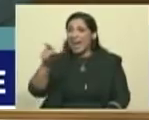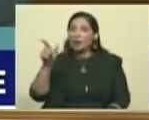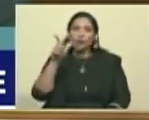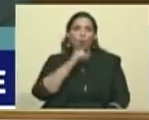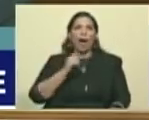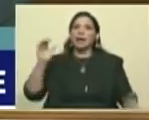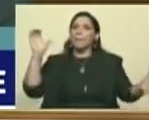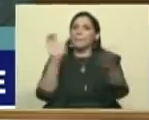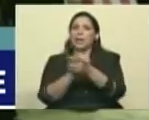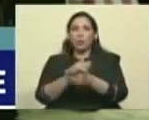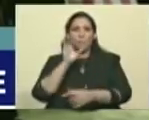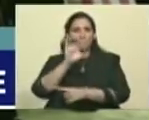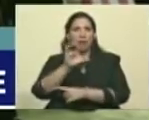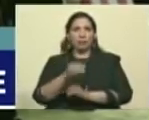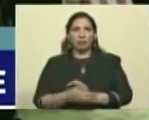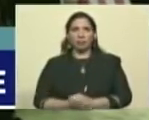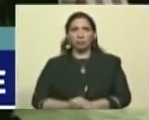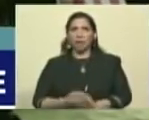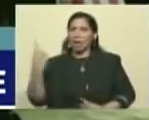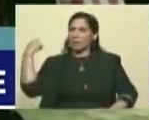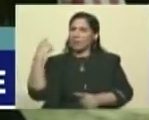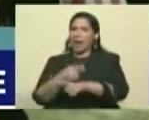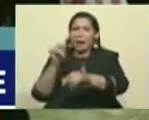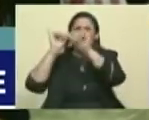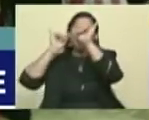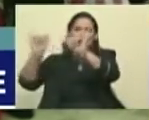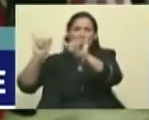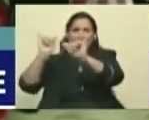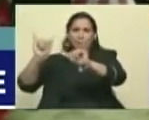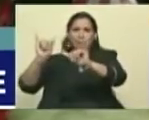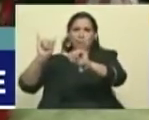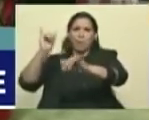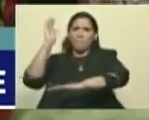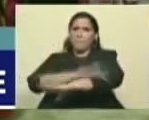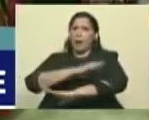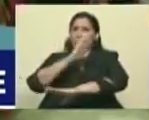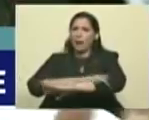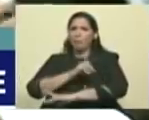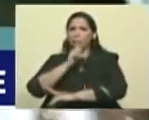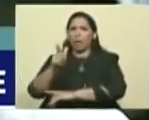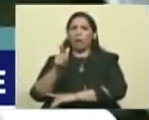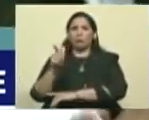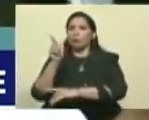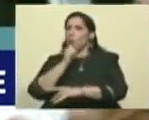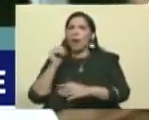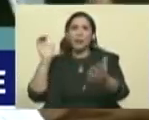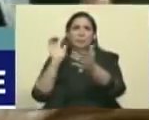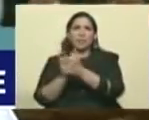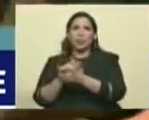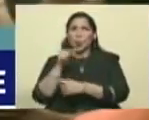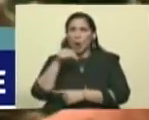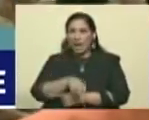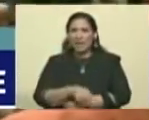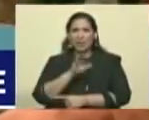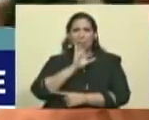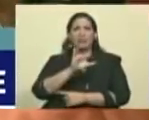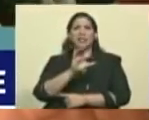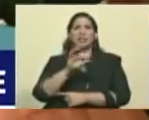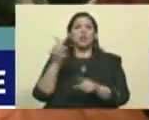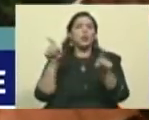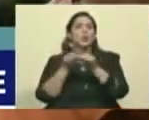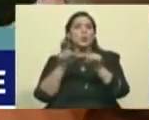patria. Darle el mismo tratamiento a un enemigo de este país de fuerzas extranjeras.